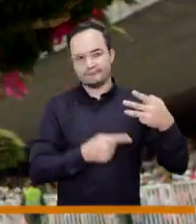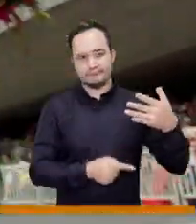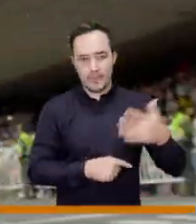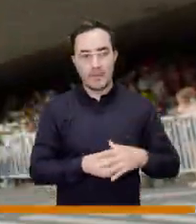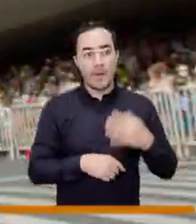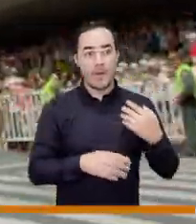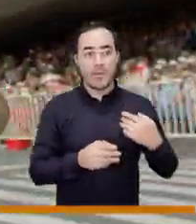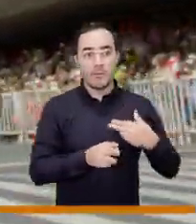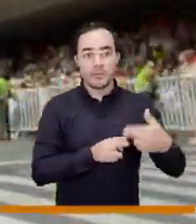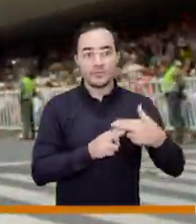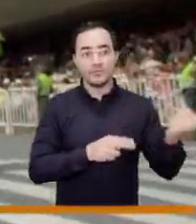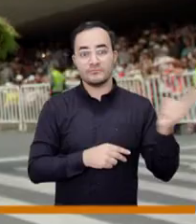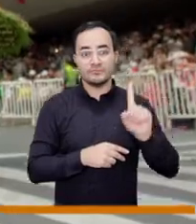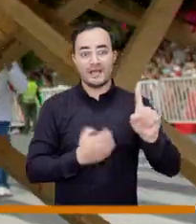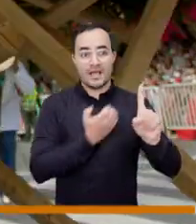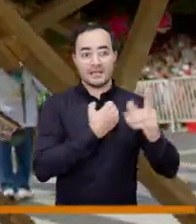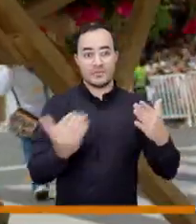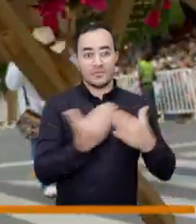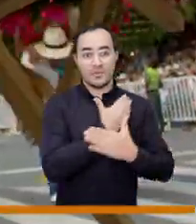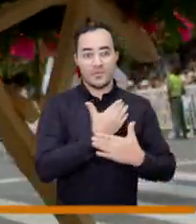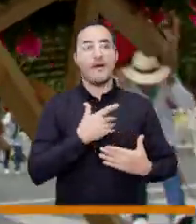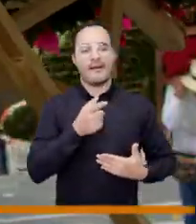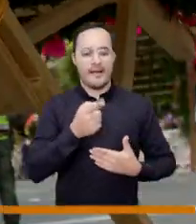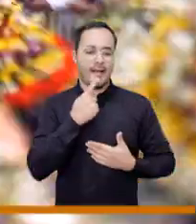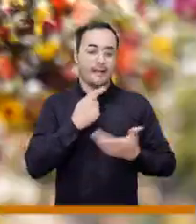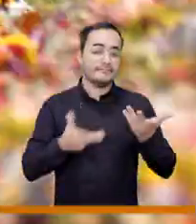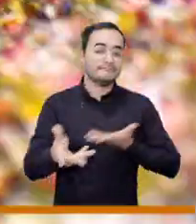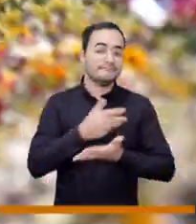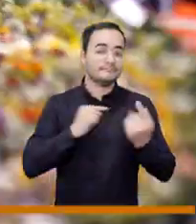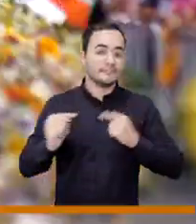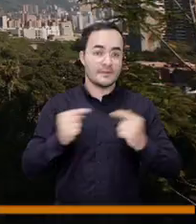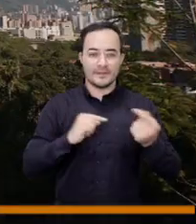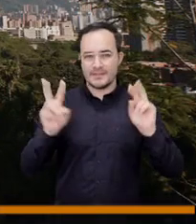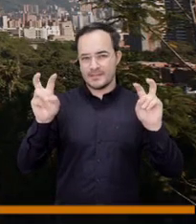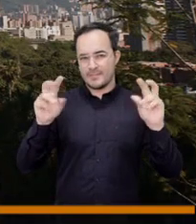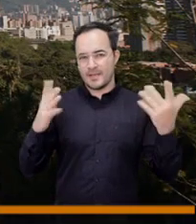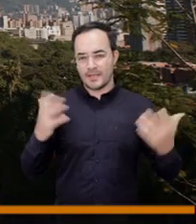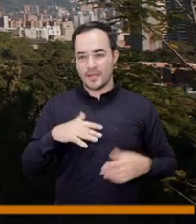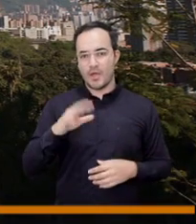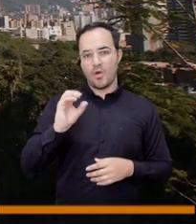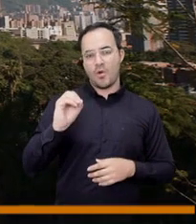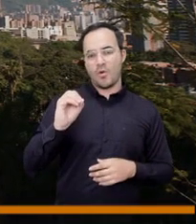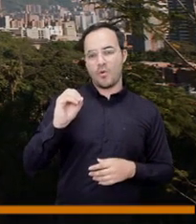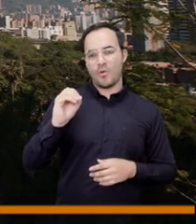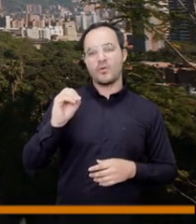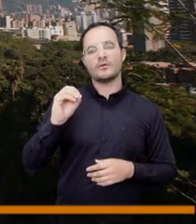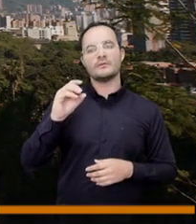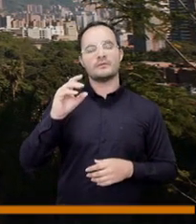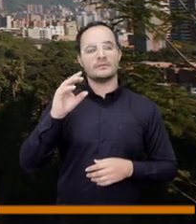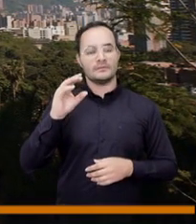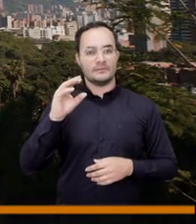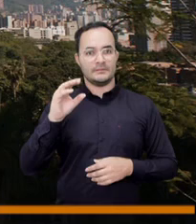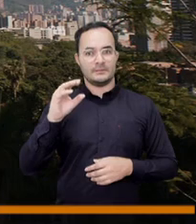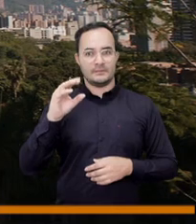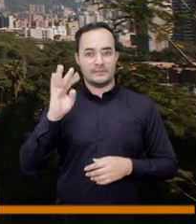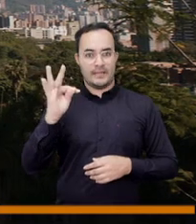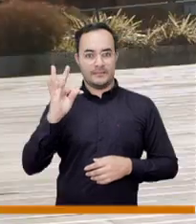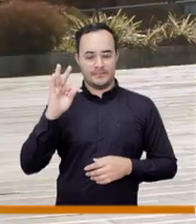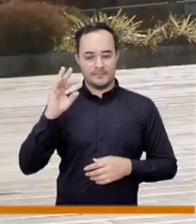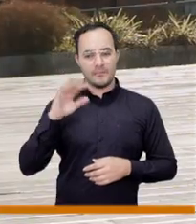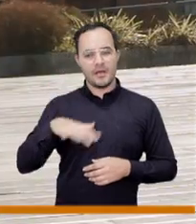administración también se viene el debate de ordenamiento territorial y ahí